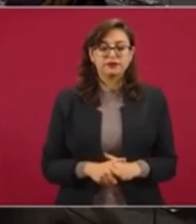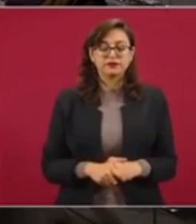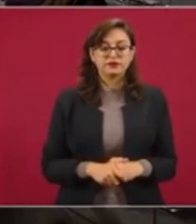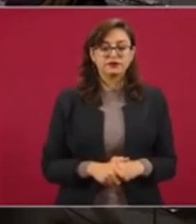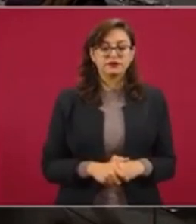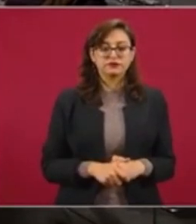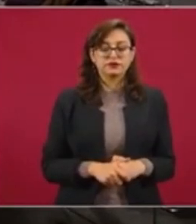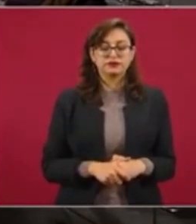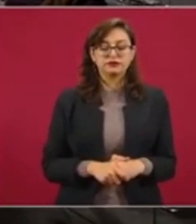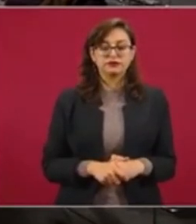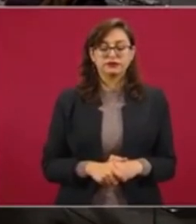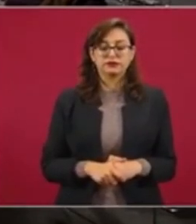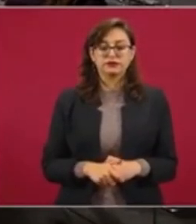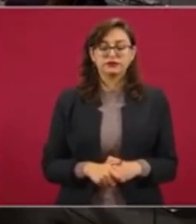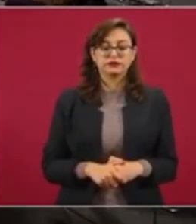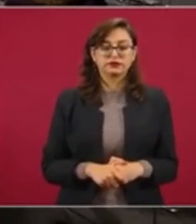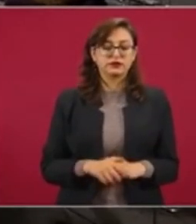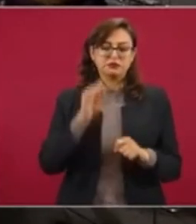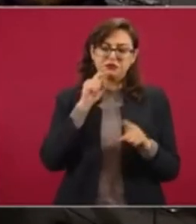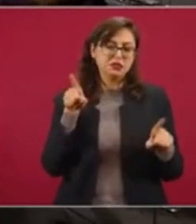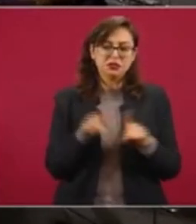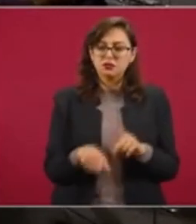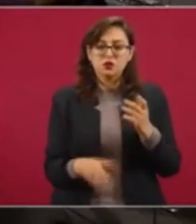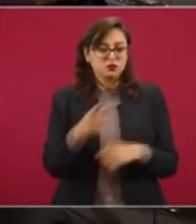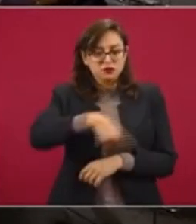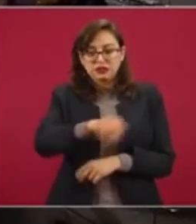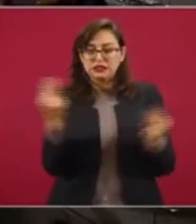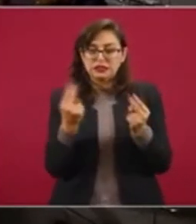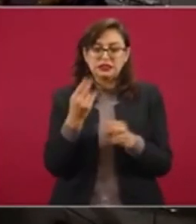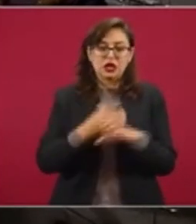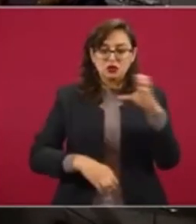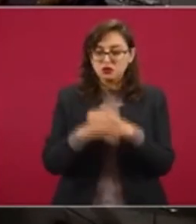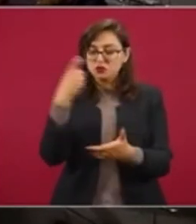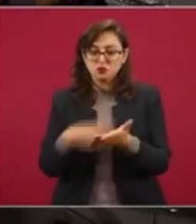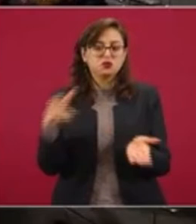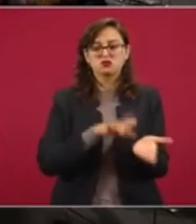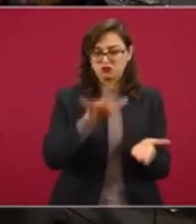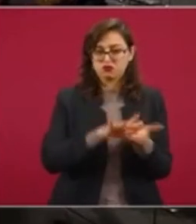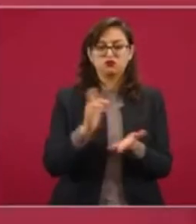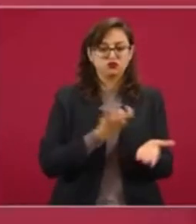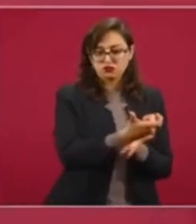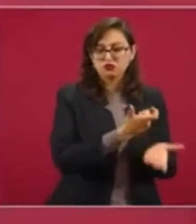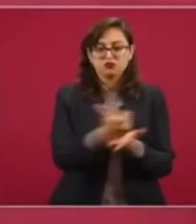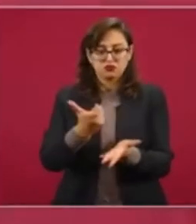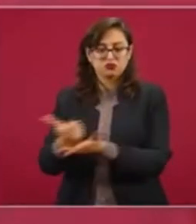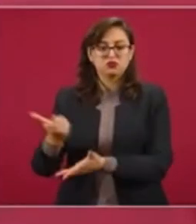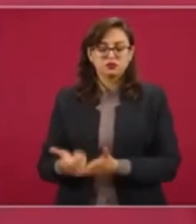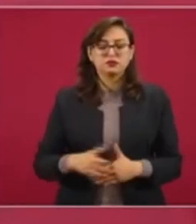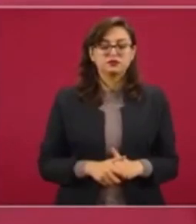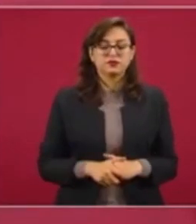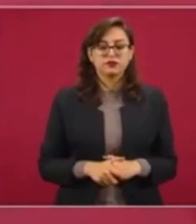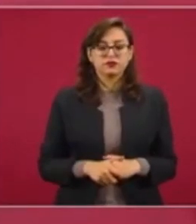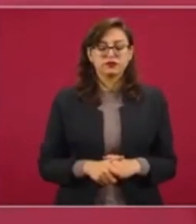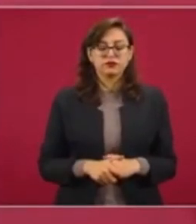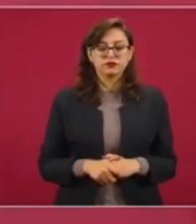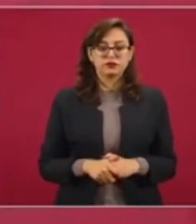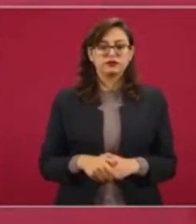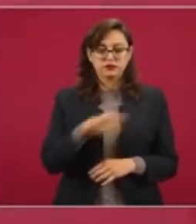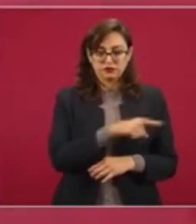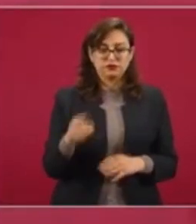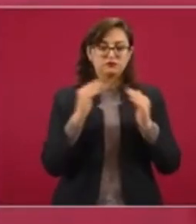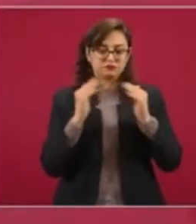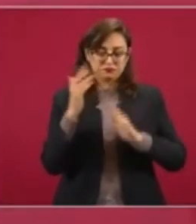Los apoyos para los enseres que se van a entregar a damnificados para el regreso